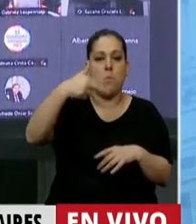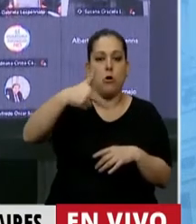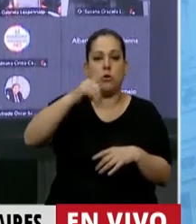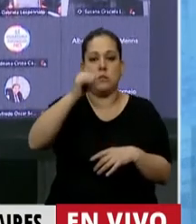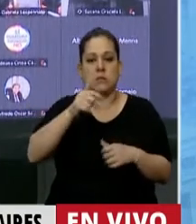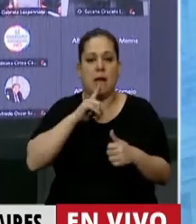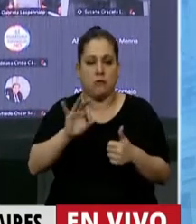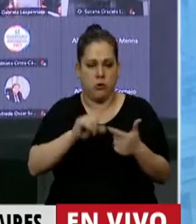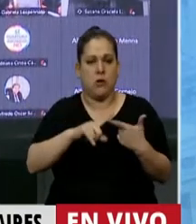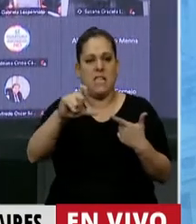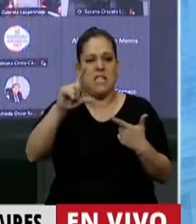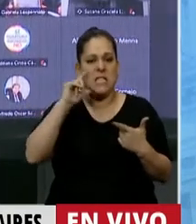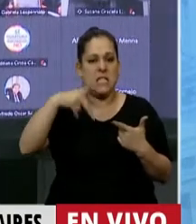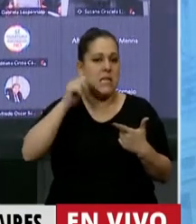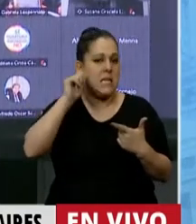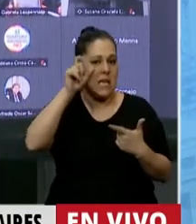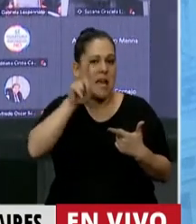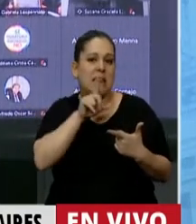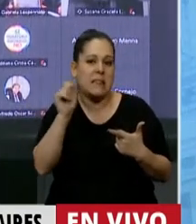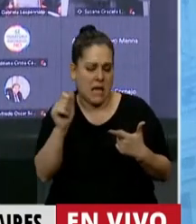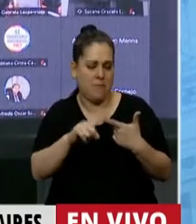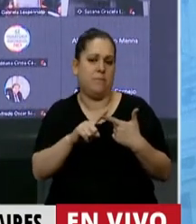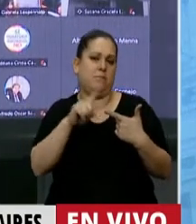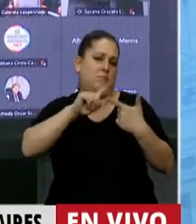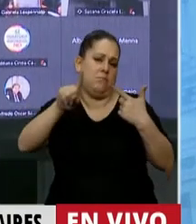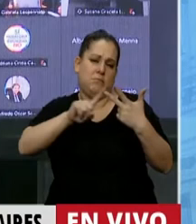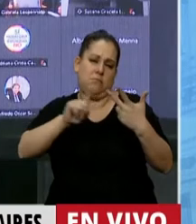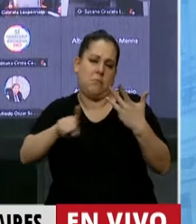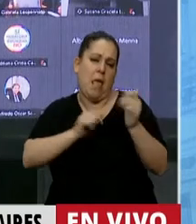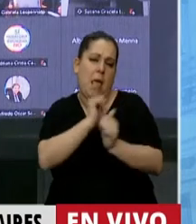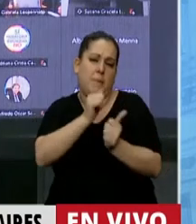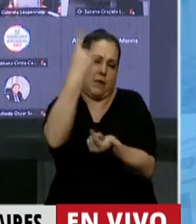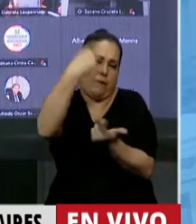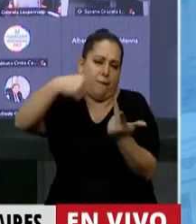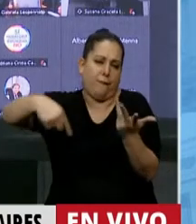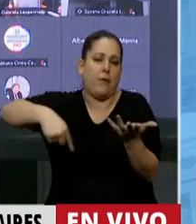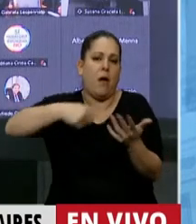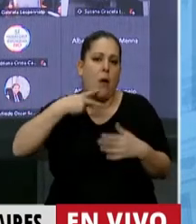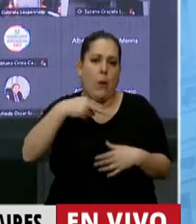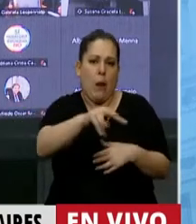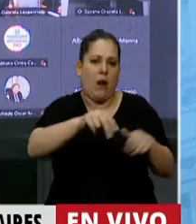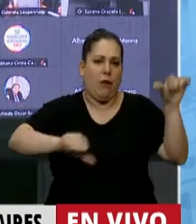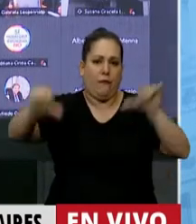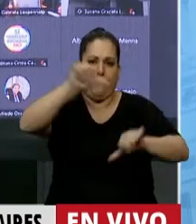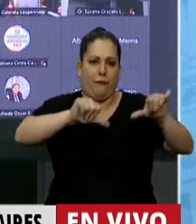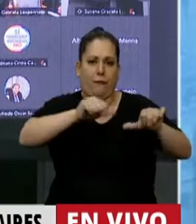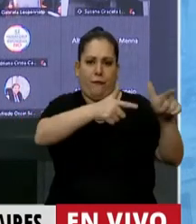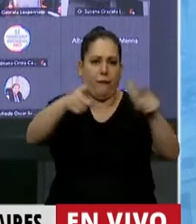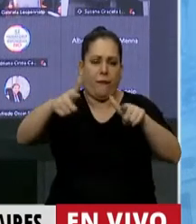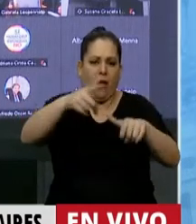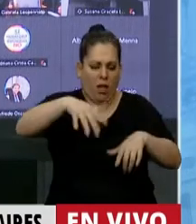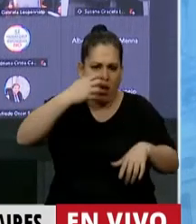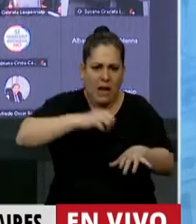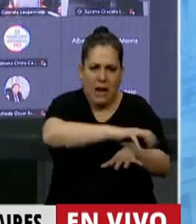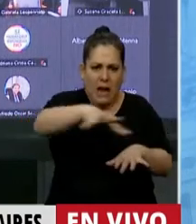Singenta, Lavarricol, y puedo seguir nombrando, terminan financiando a las universidades que luego van a hacer